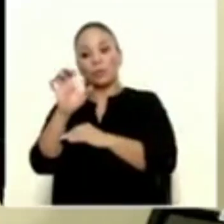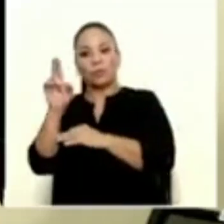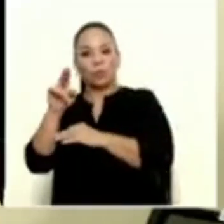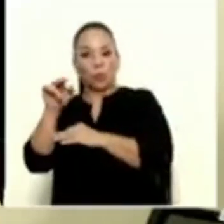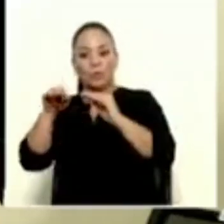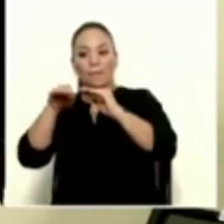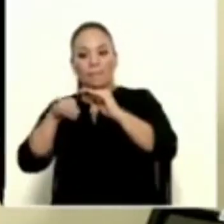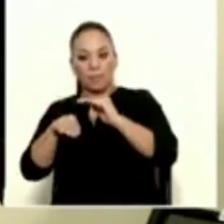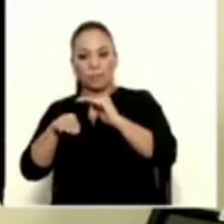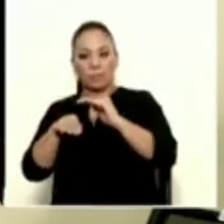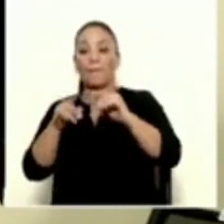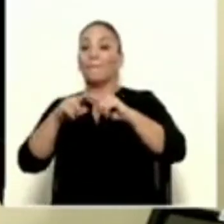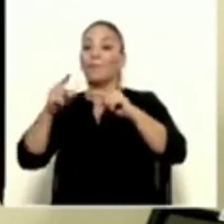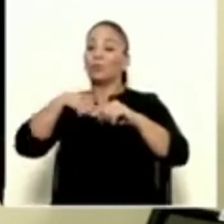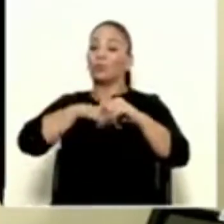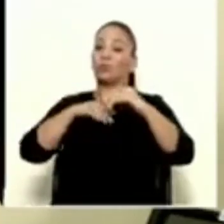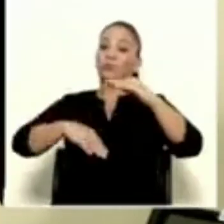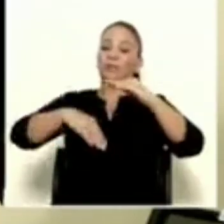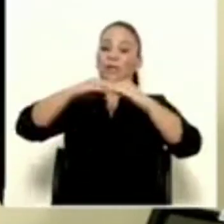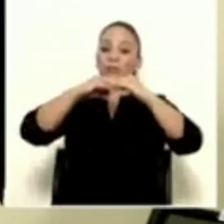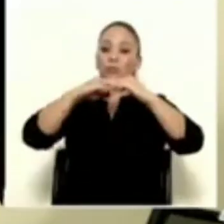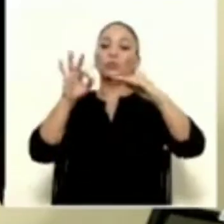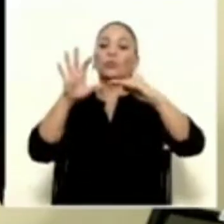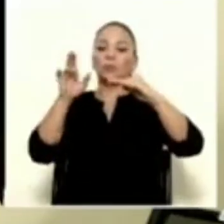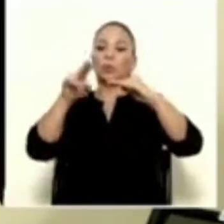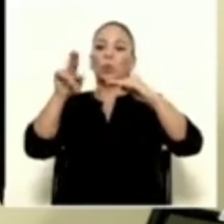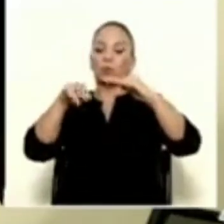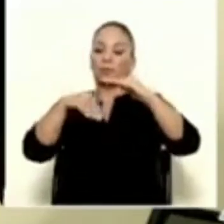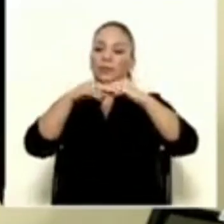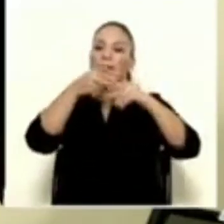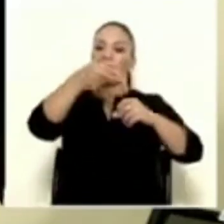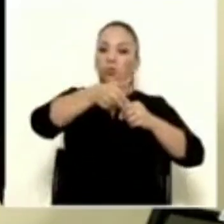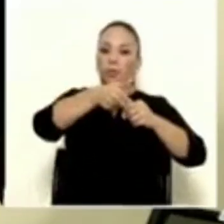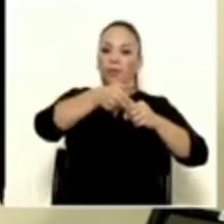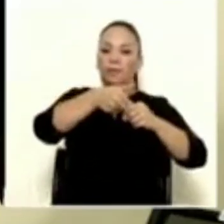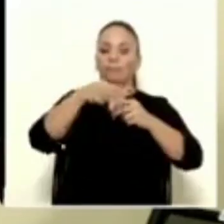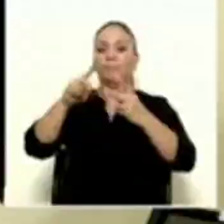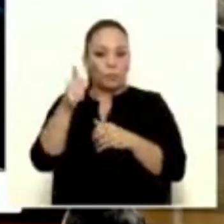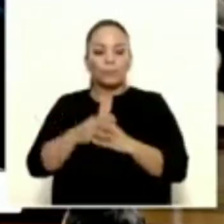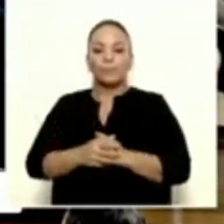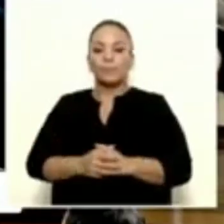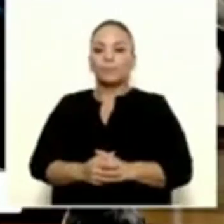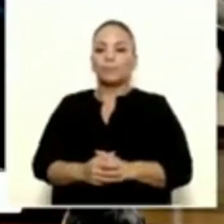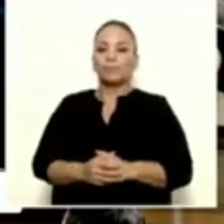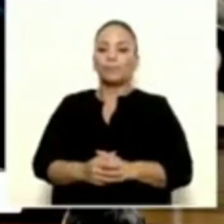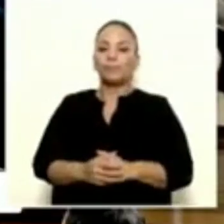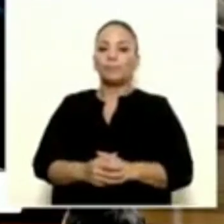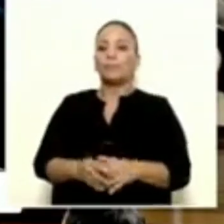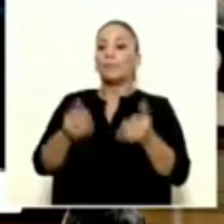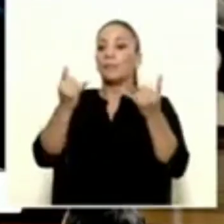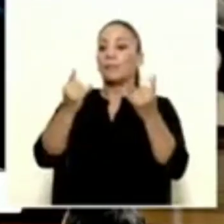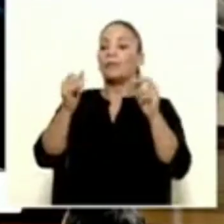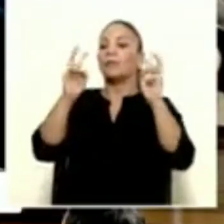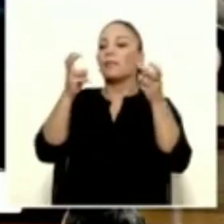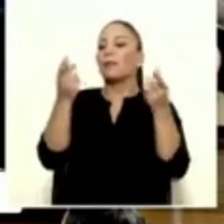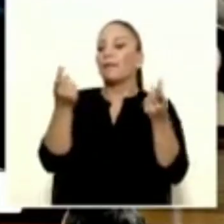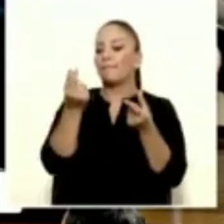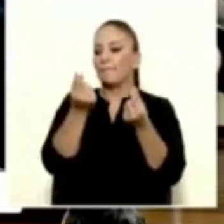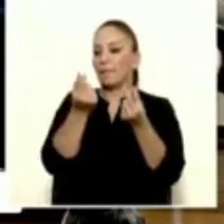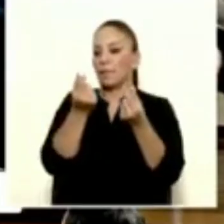pero le estamos poniendo un techo a la gasolina de 900 y un techo al diésel de 800. El precio de los combustibles.